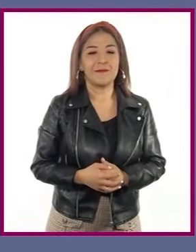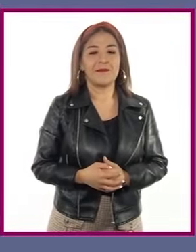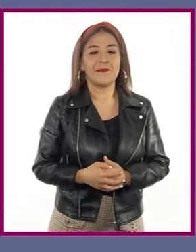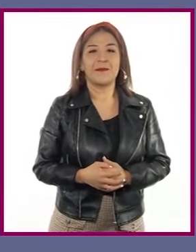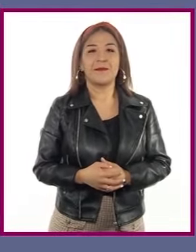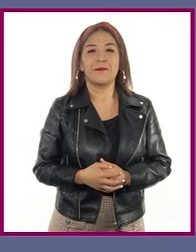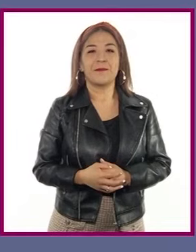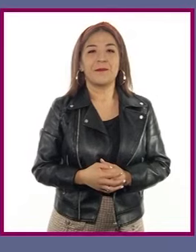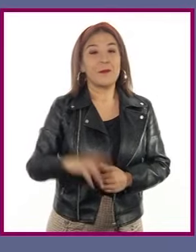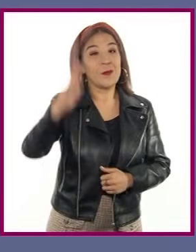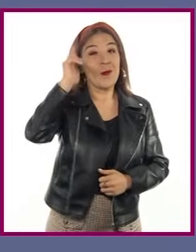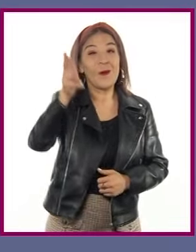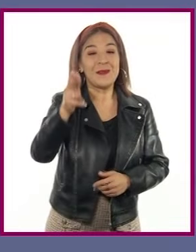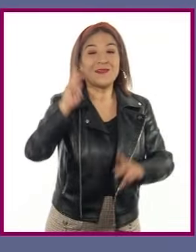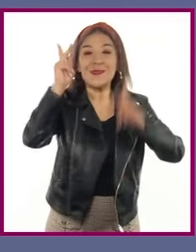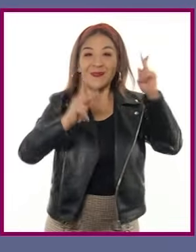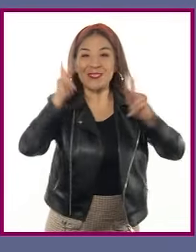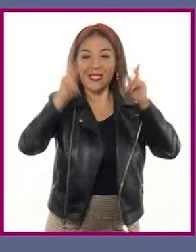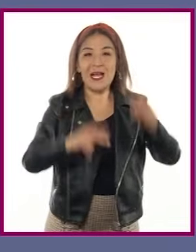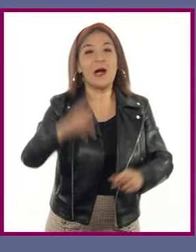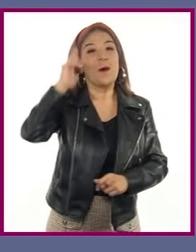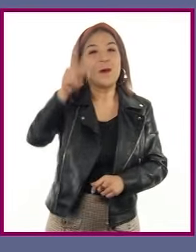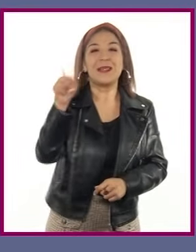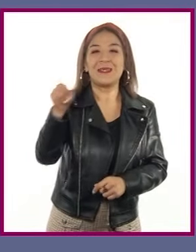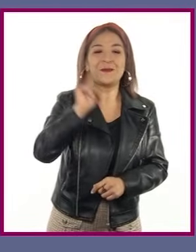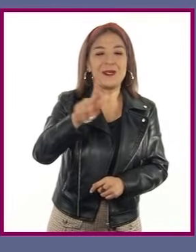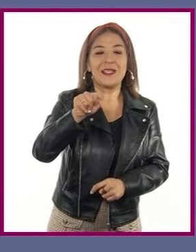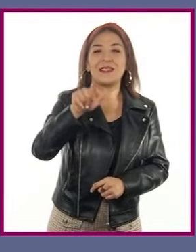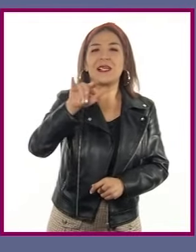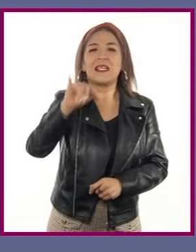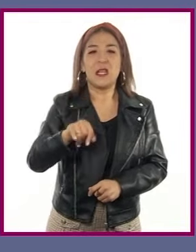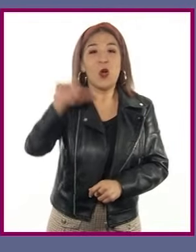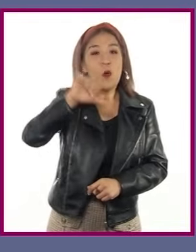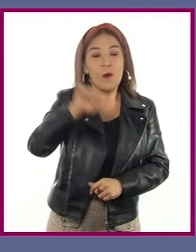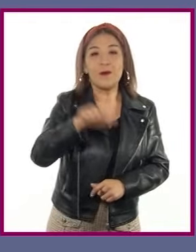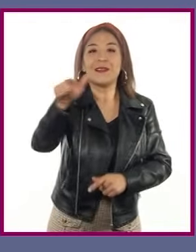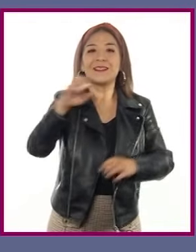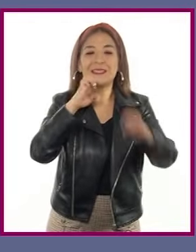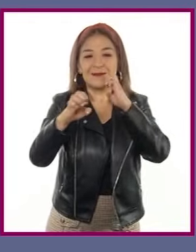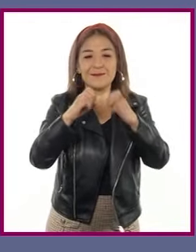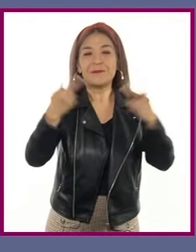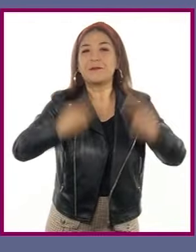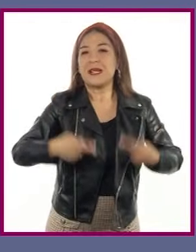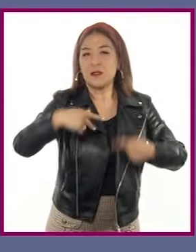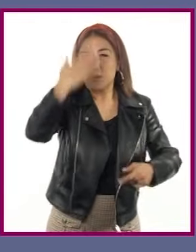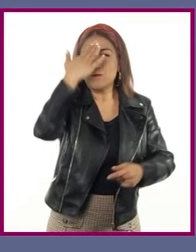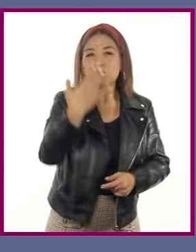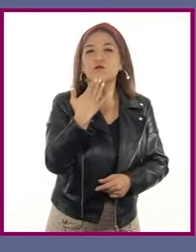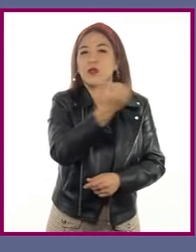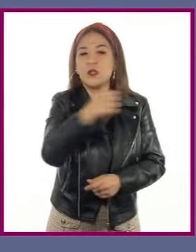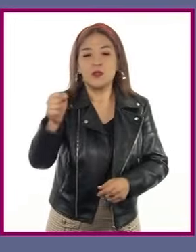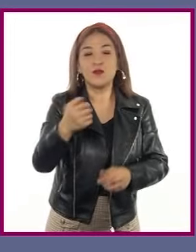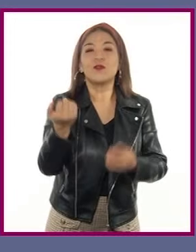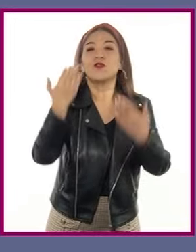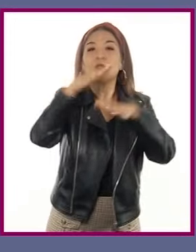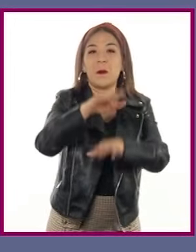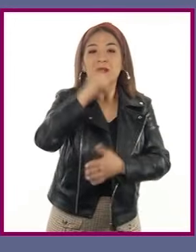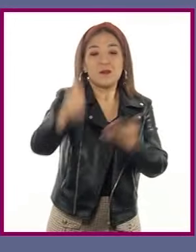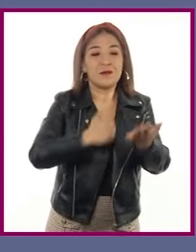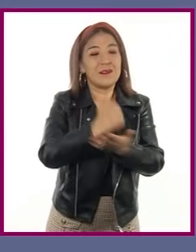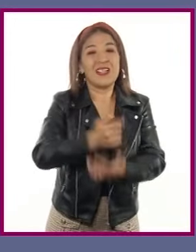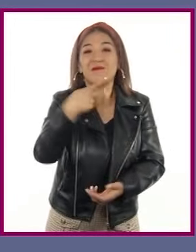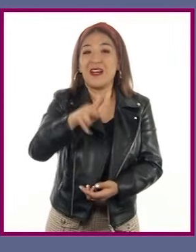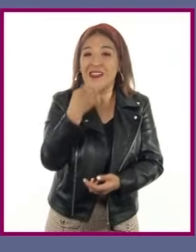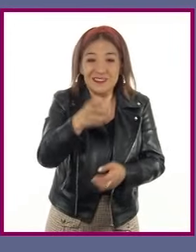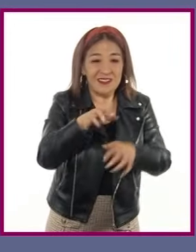Hola, internauta. Hola, Tlali. Hoy tenía una entrevista con un experto en estudios de la ciudad, pero el tráfico